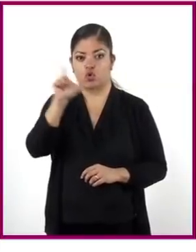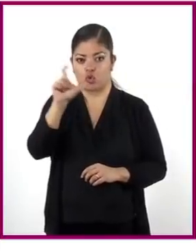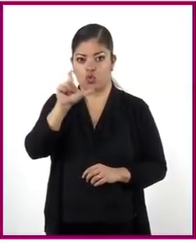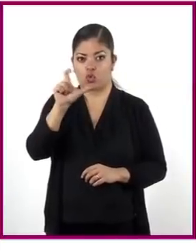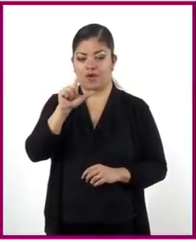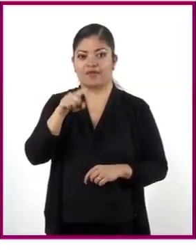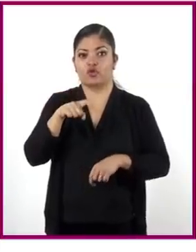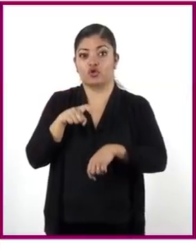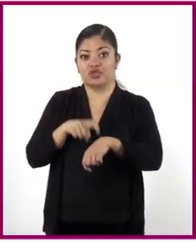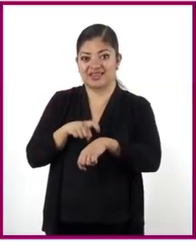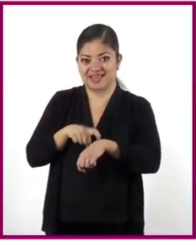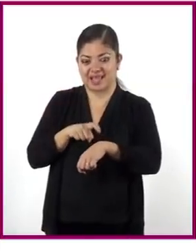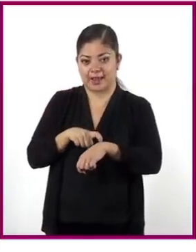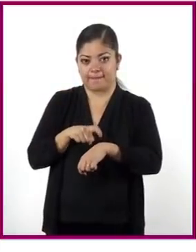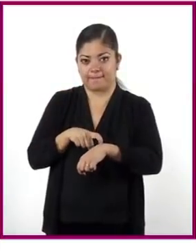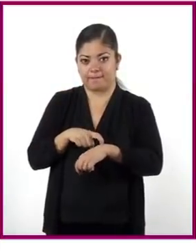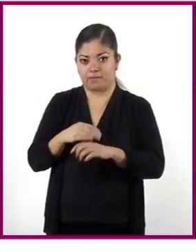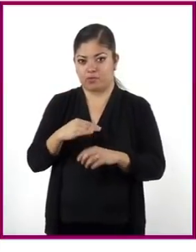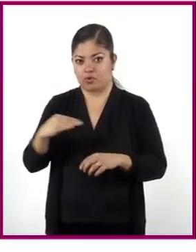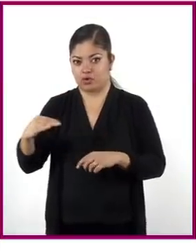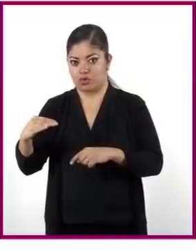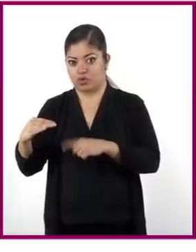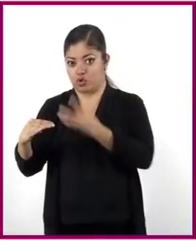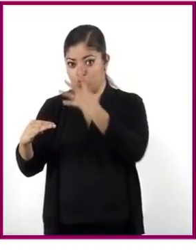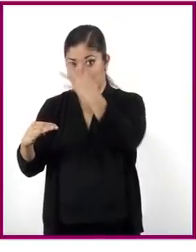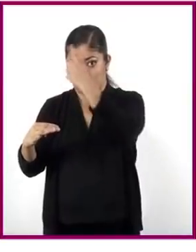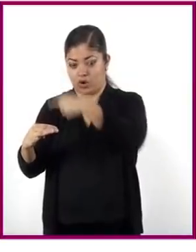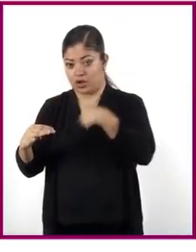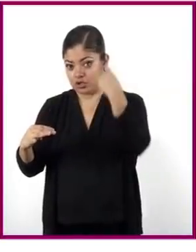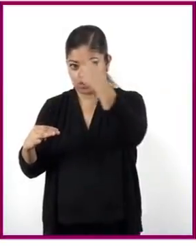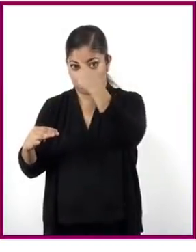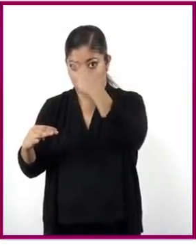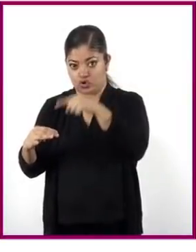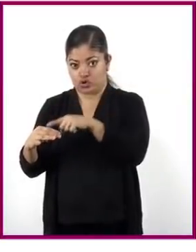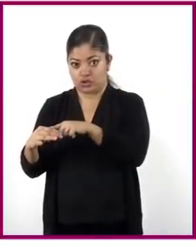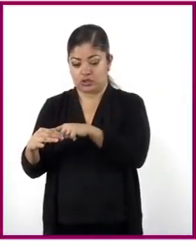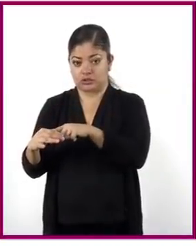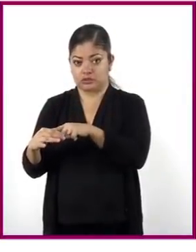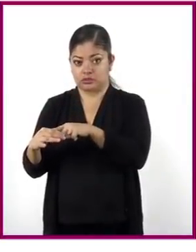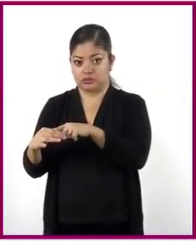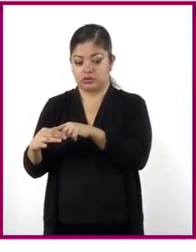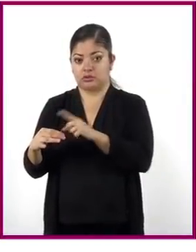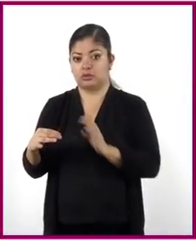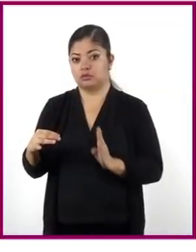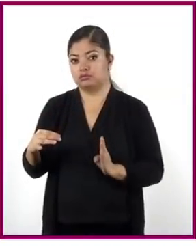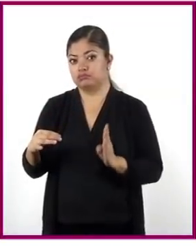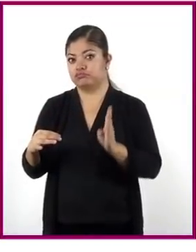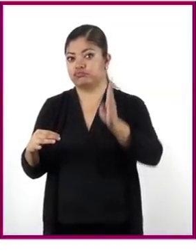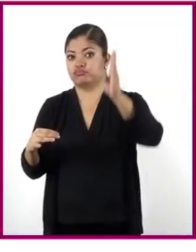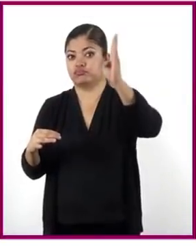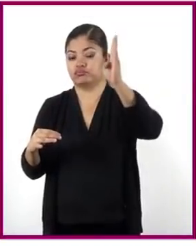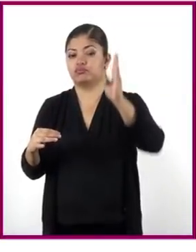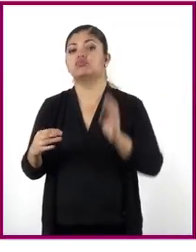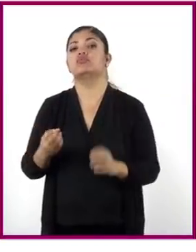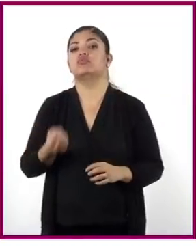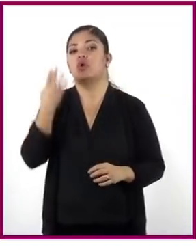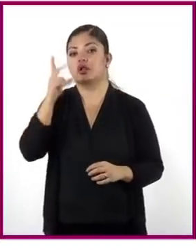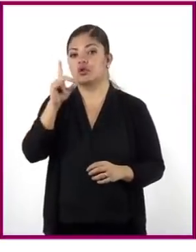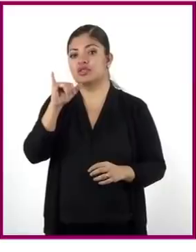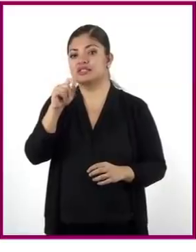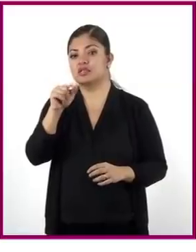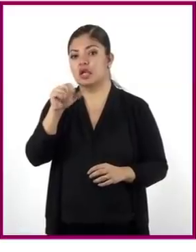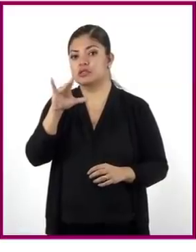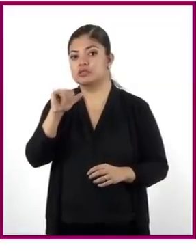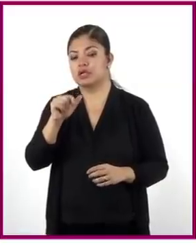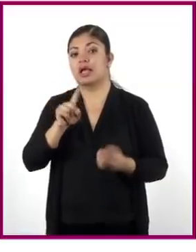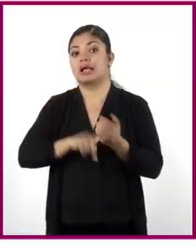nuestro tiempo es de 4 horas, la distancia recorrida por el tren es de